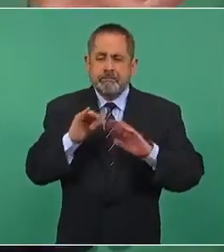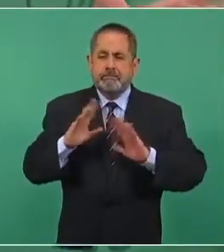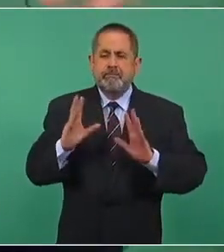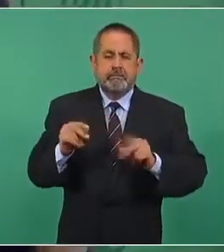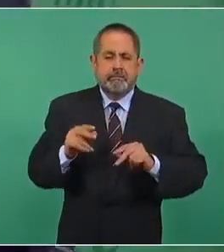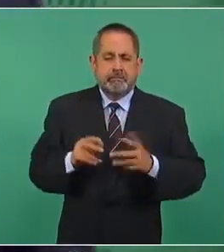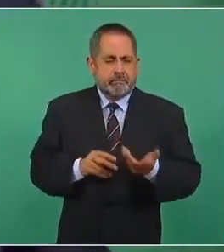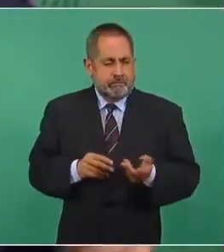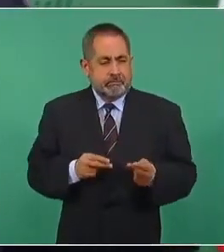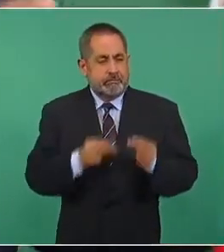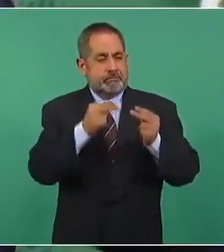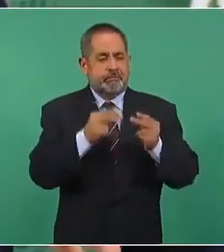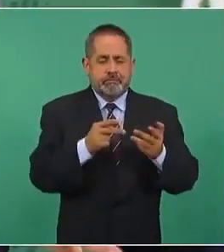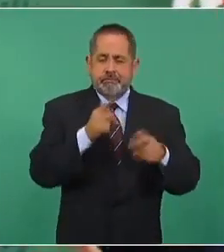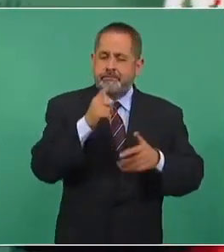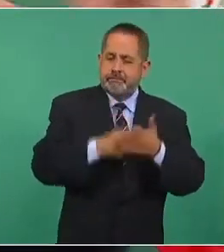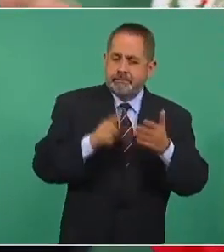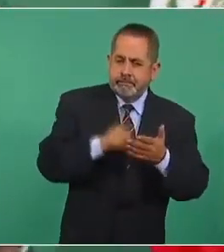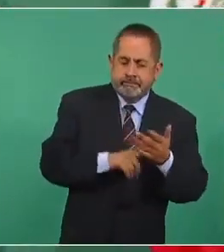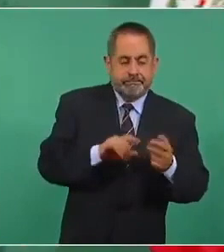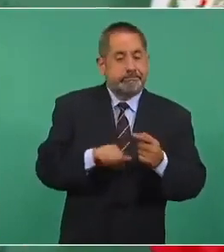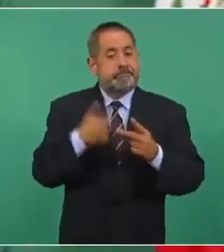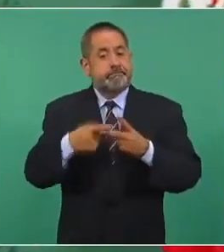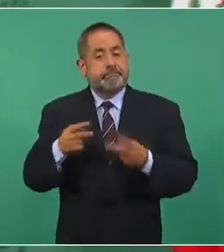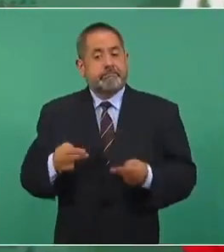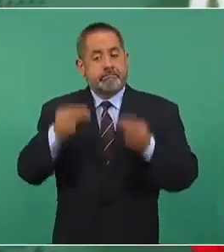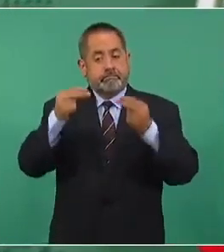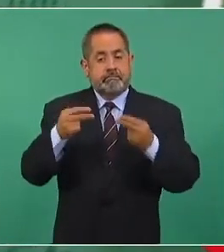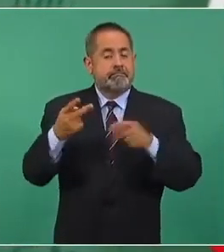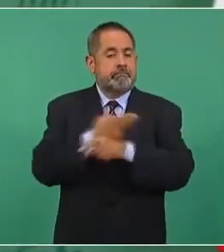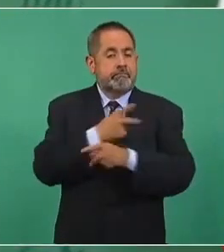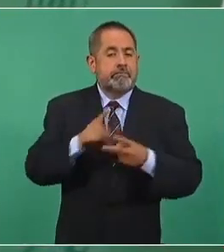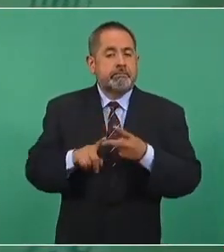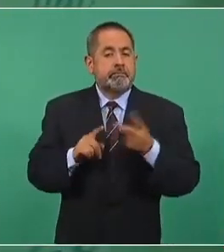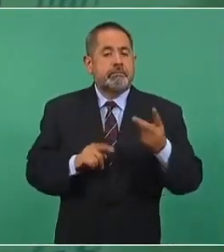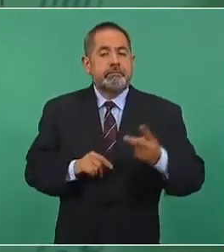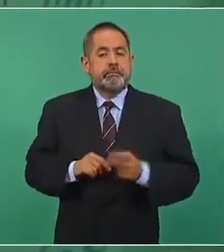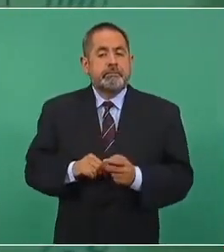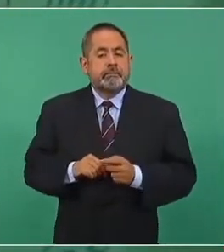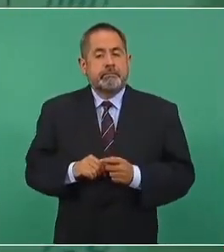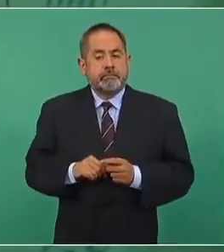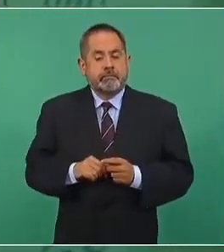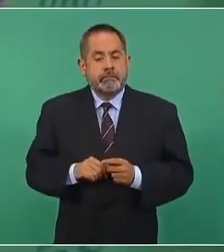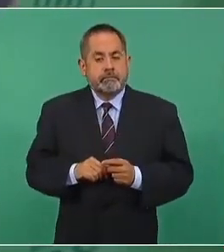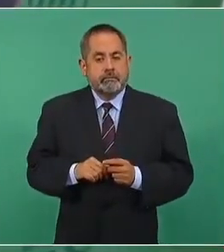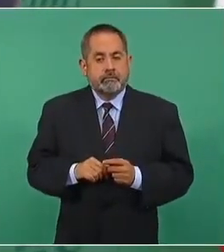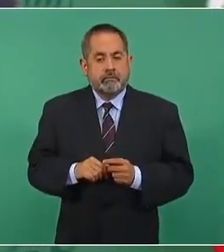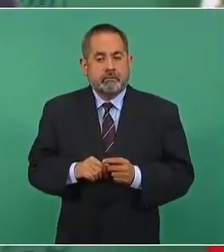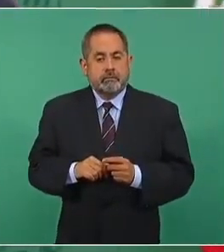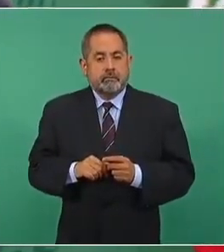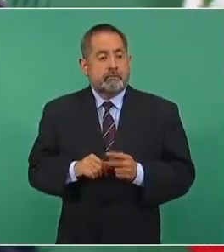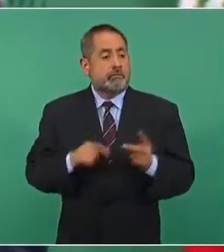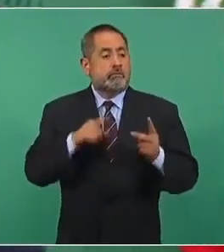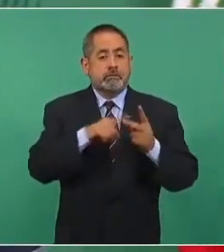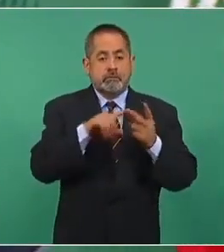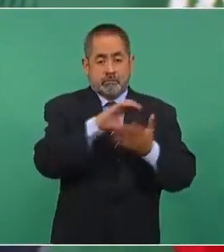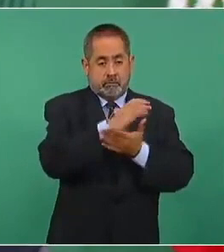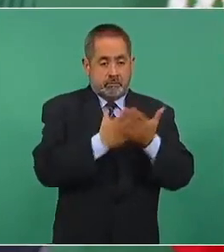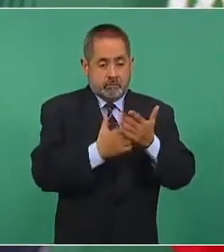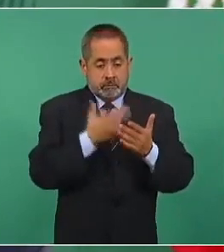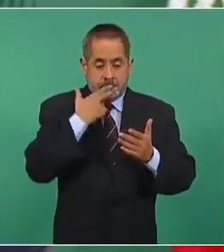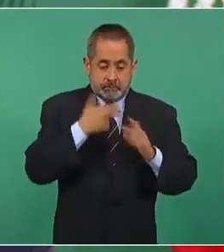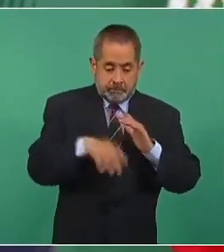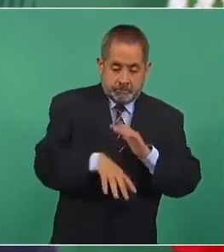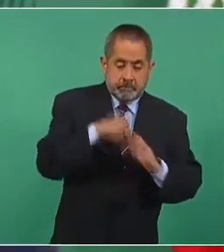Ese es un negocio. Otro negocio, el contrato para explotar gas